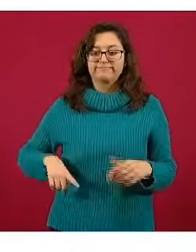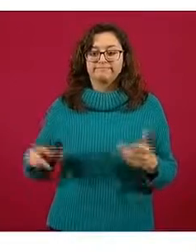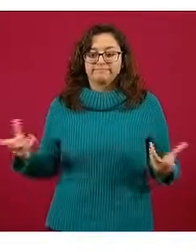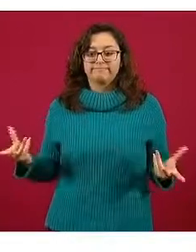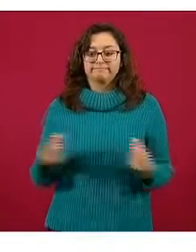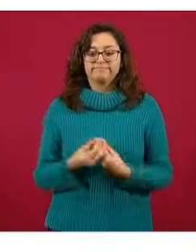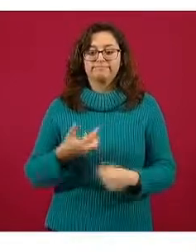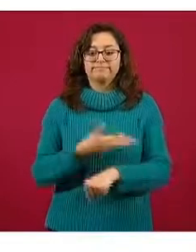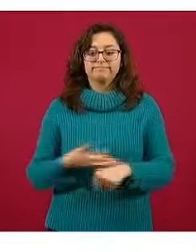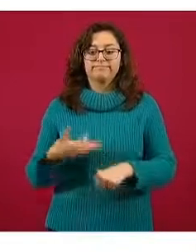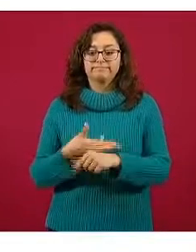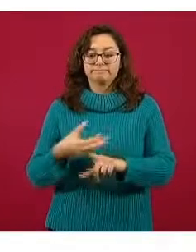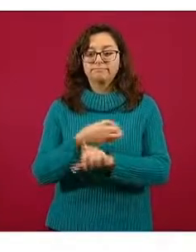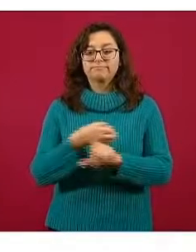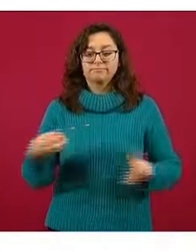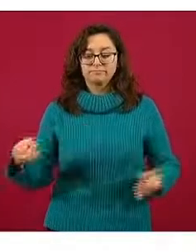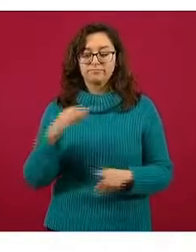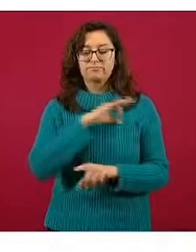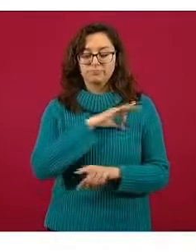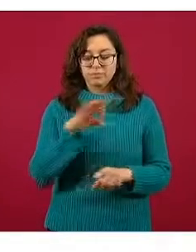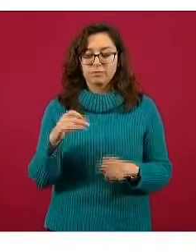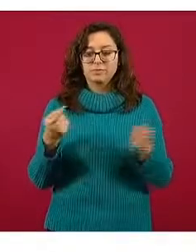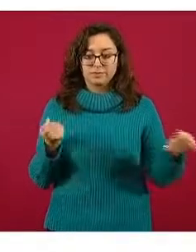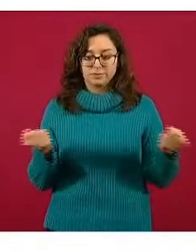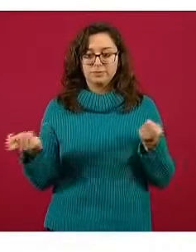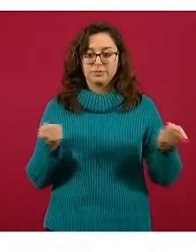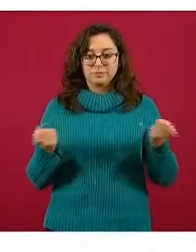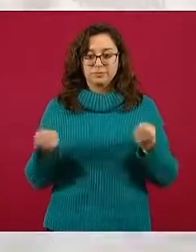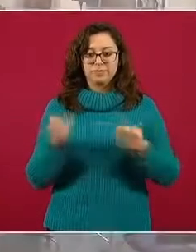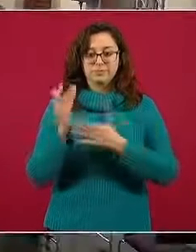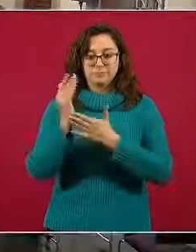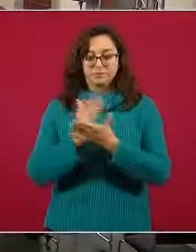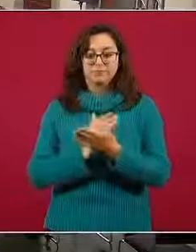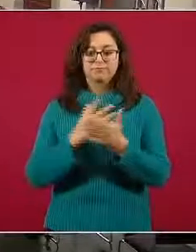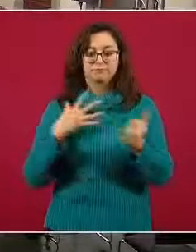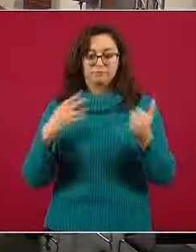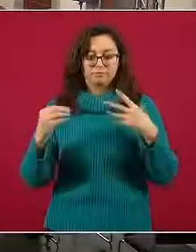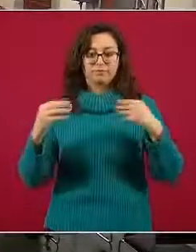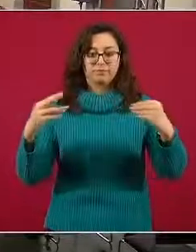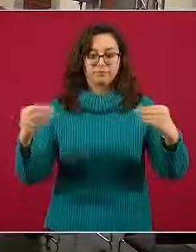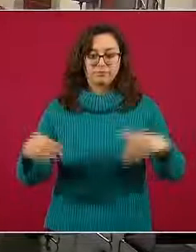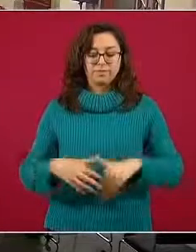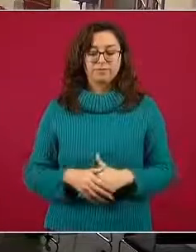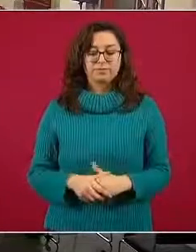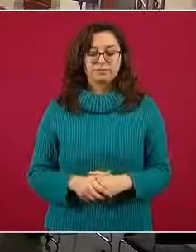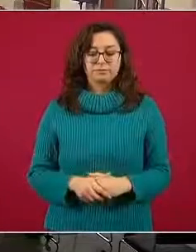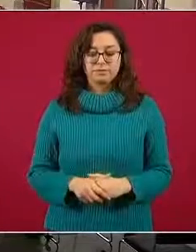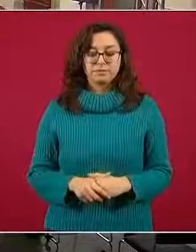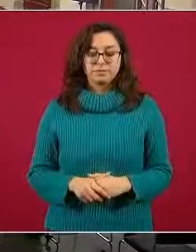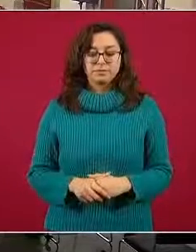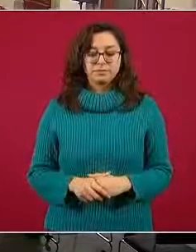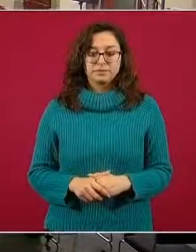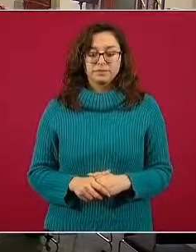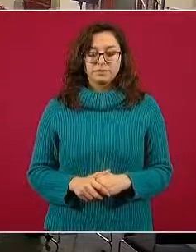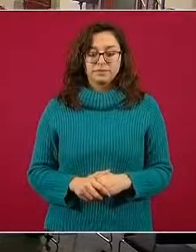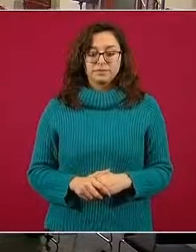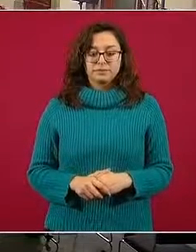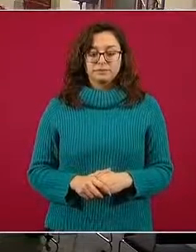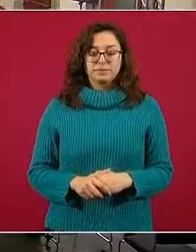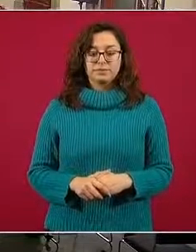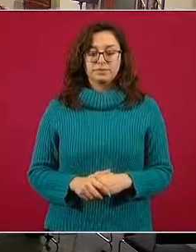organizados vamos a poder mitigar la epidemia de COVID. Nuestra curva